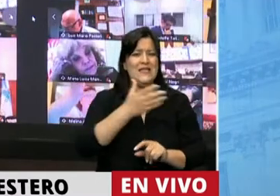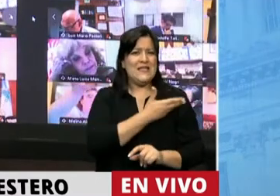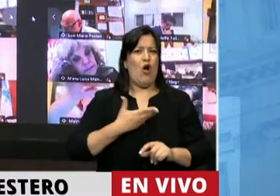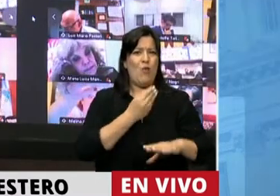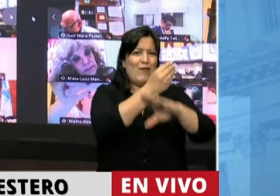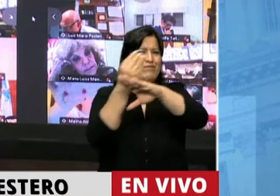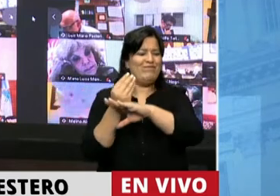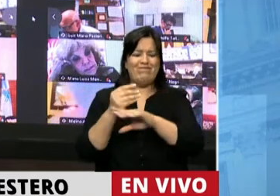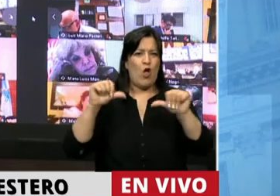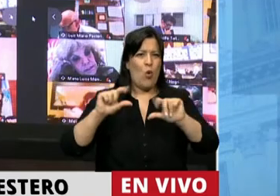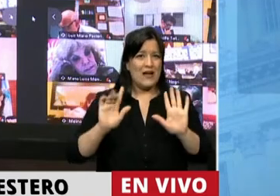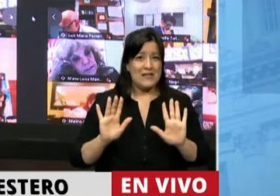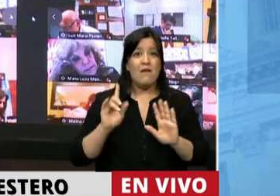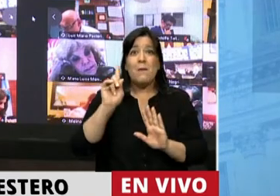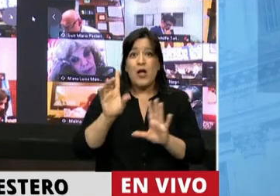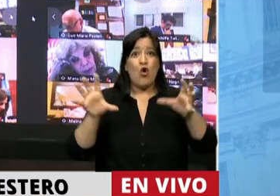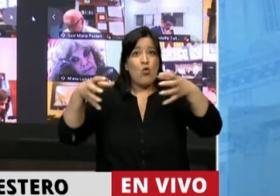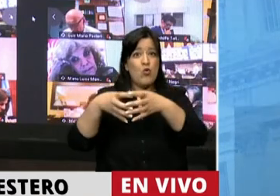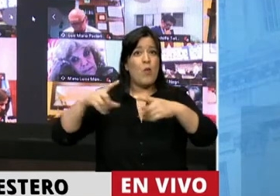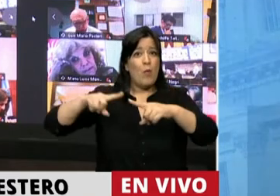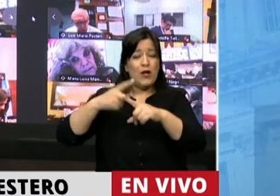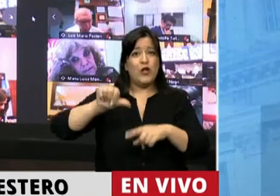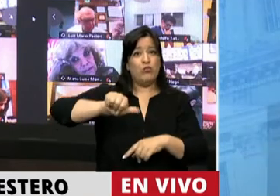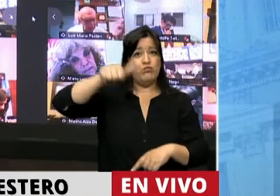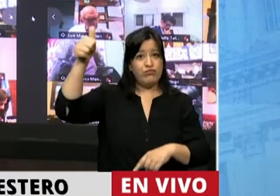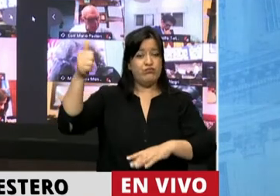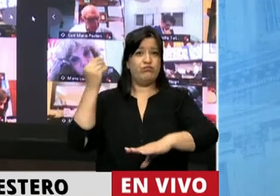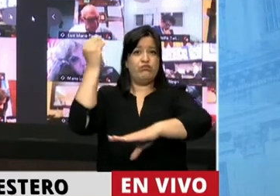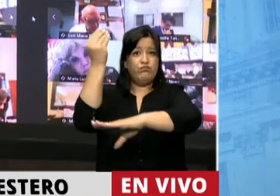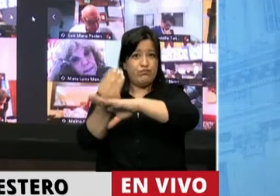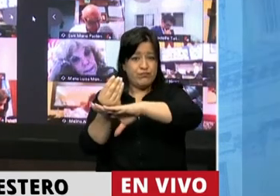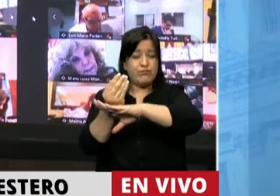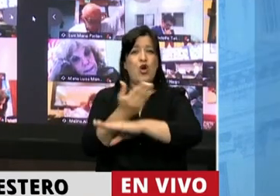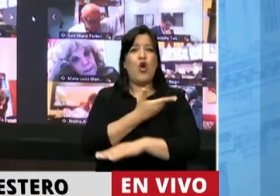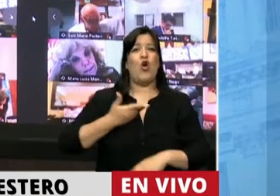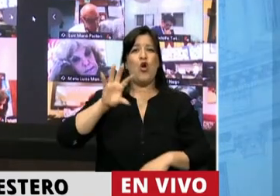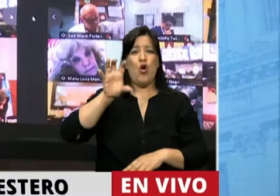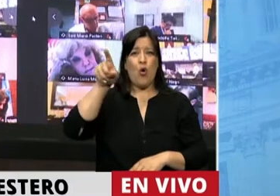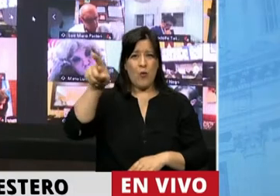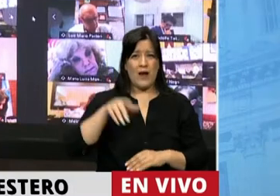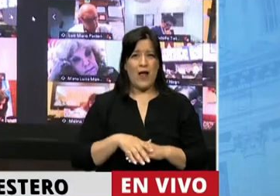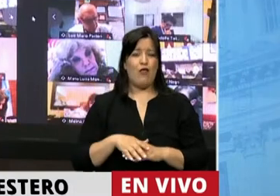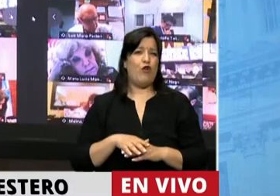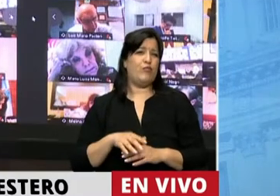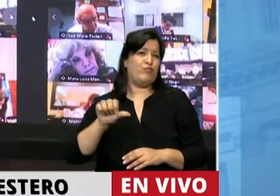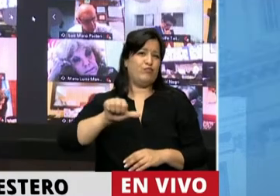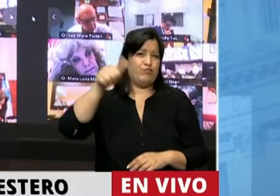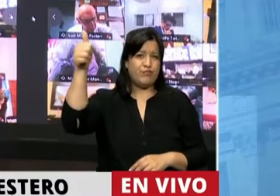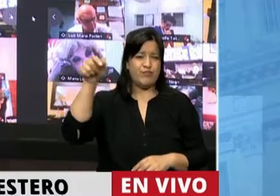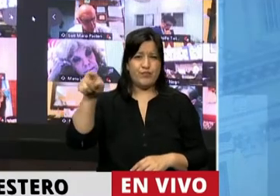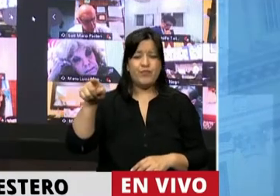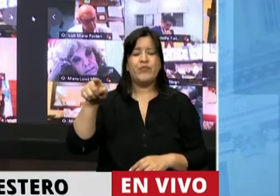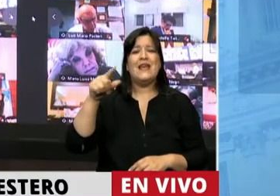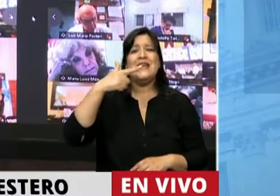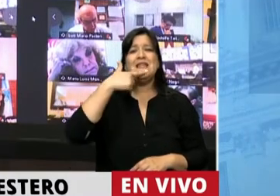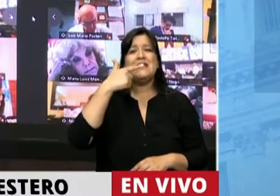frente que ganó, asumía su gobernador, su electo, que era el doctor